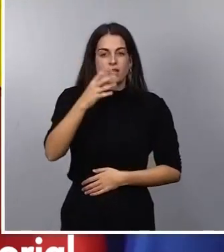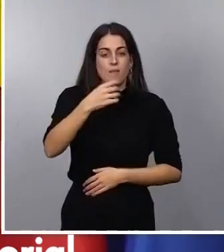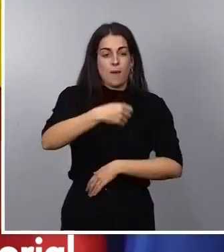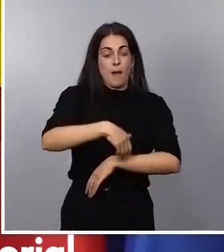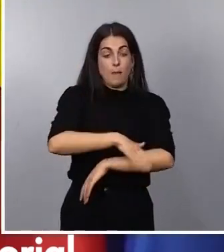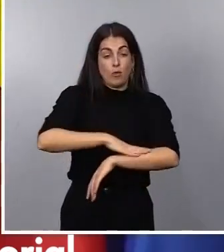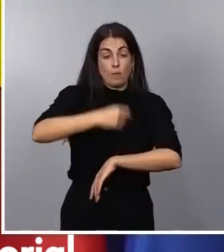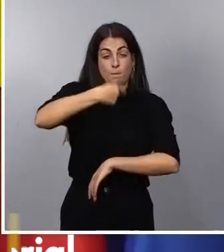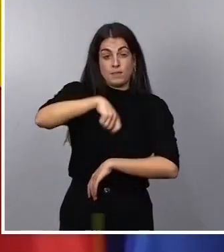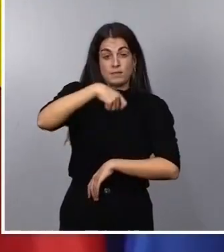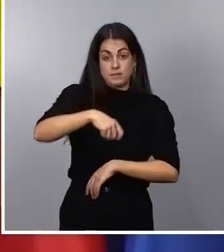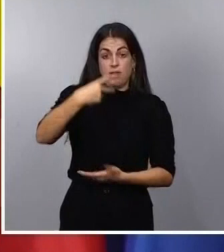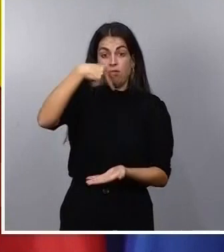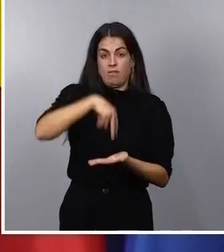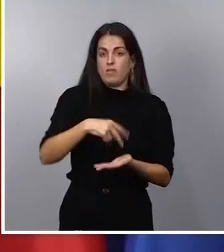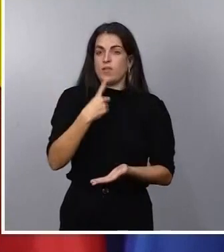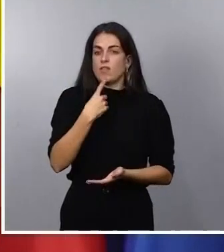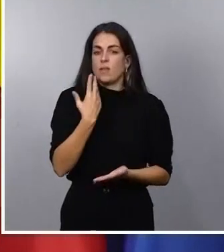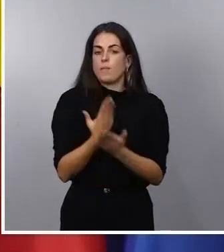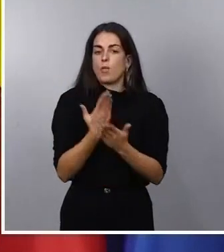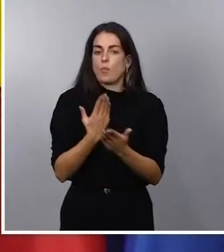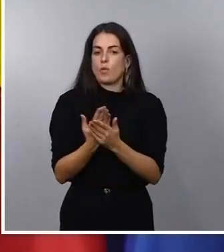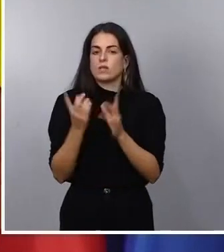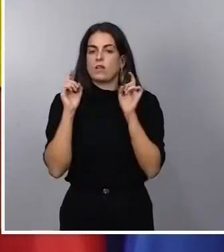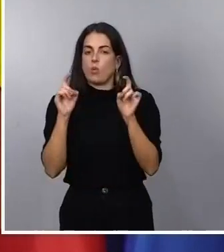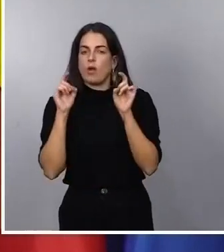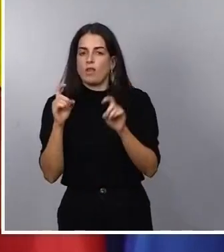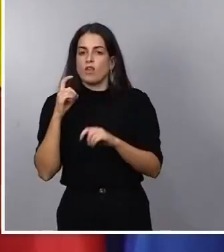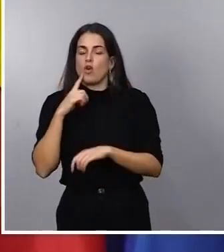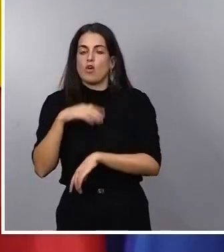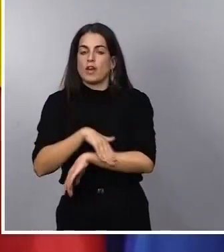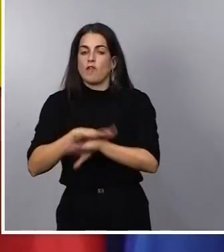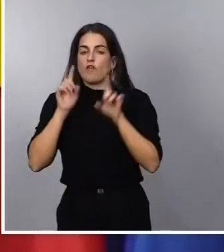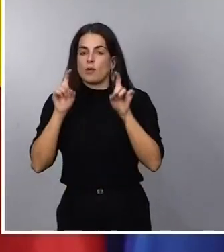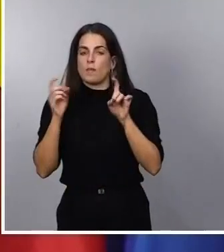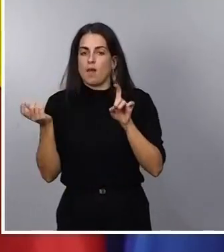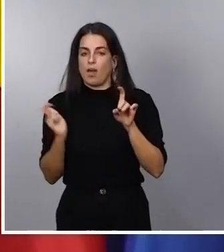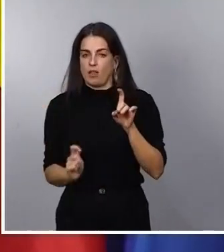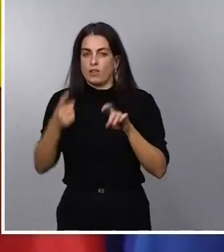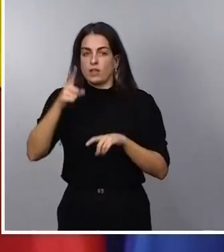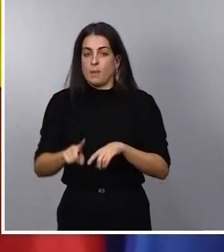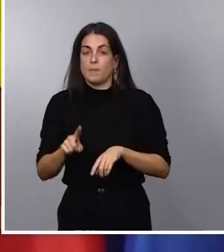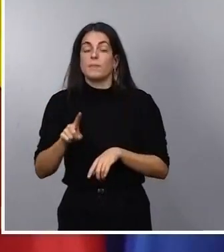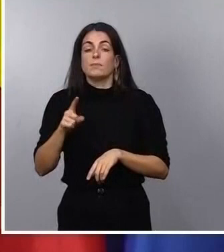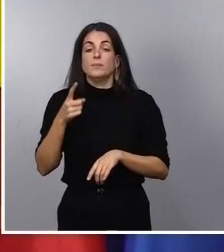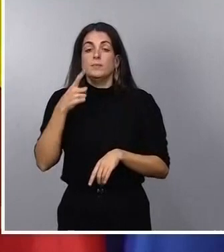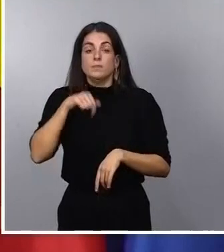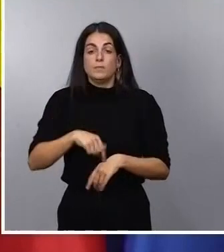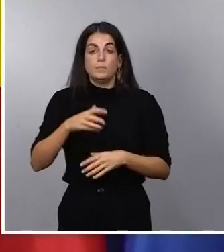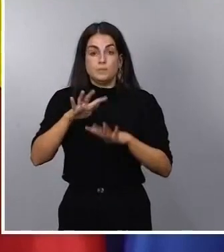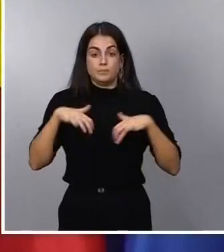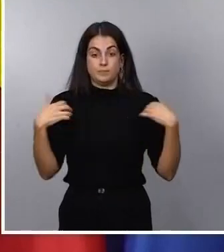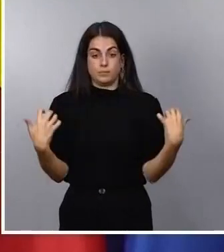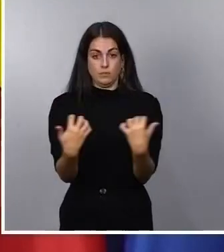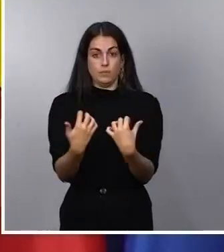caso a propuesta de la ministra de Educación y Formación Profesional que ha sido otorgado en el día de hoy por parte del Consejo del Ministro al